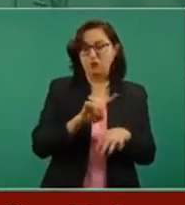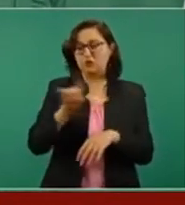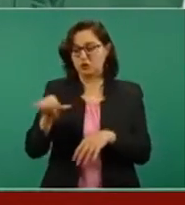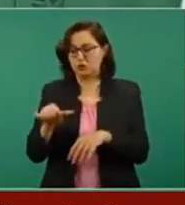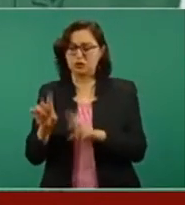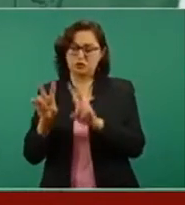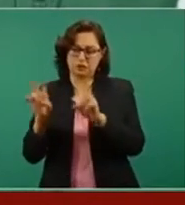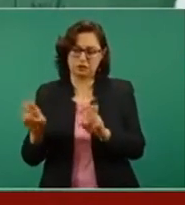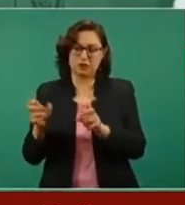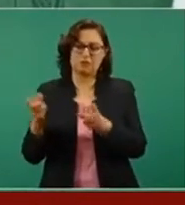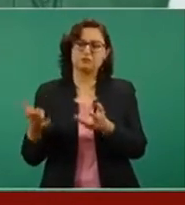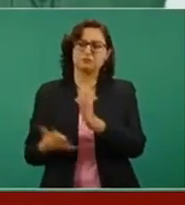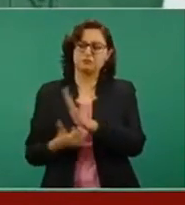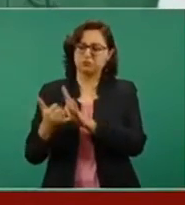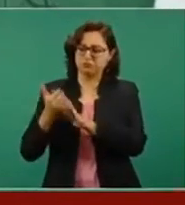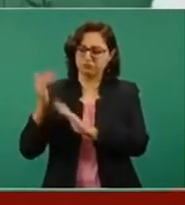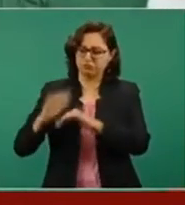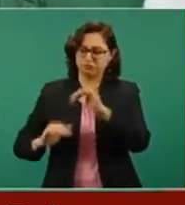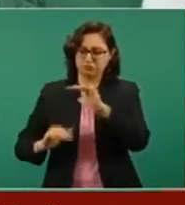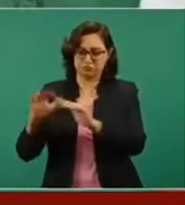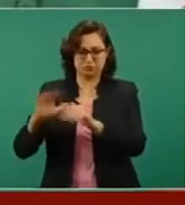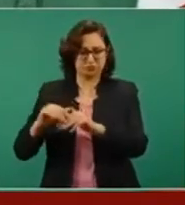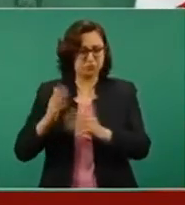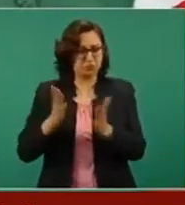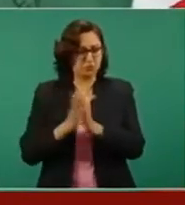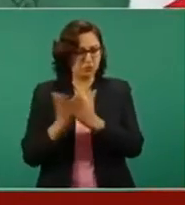reconstrucción. Almirante, por favor.